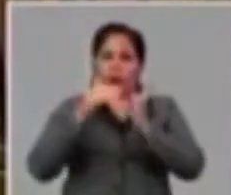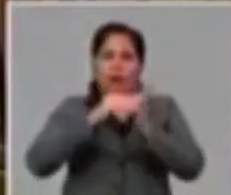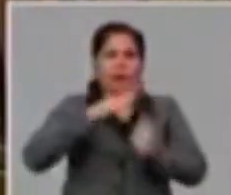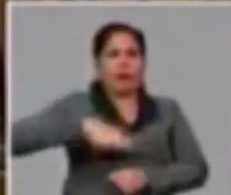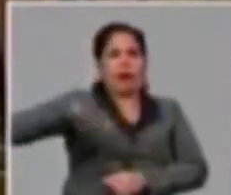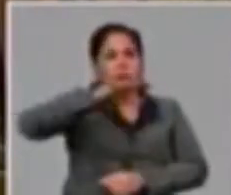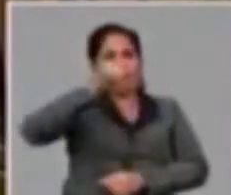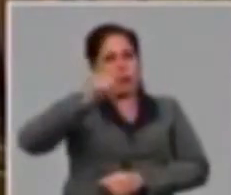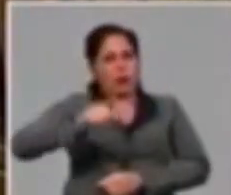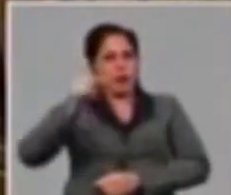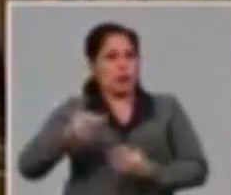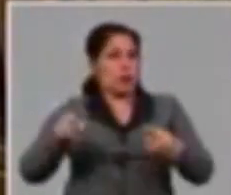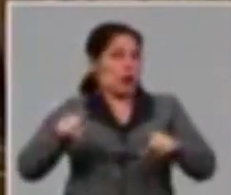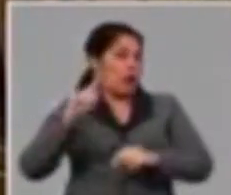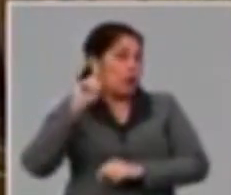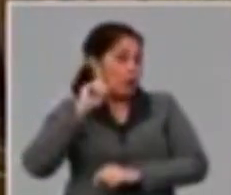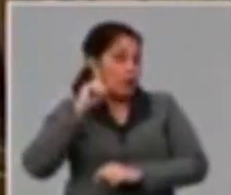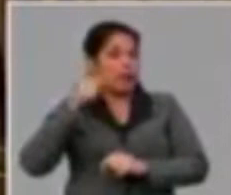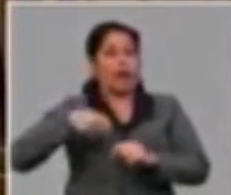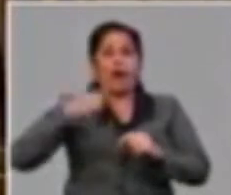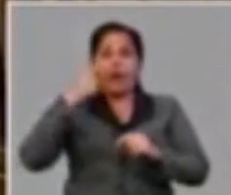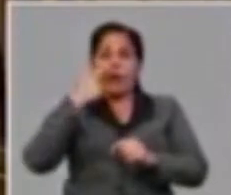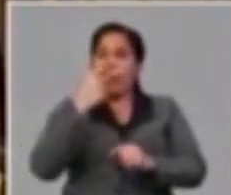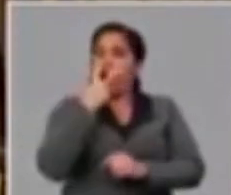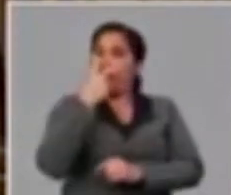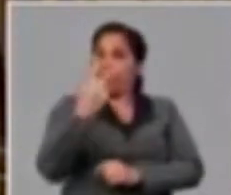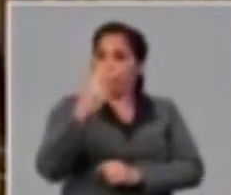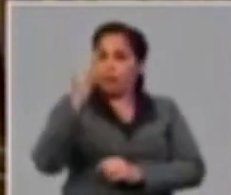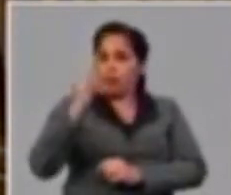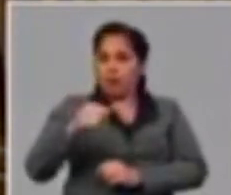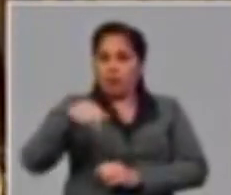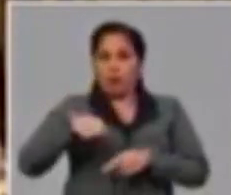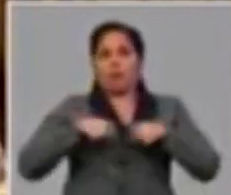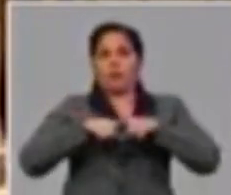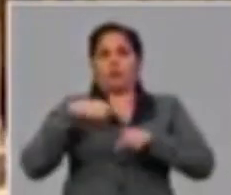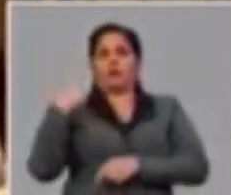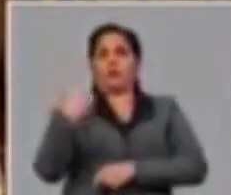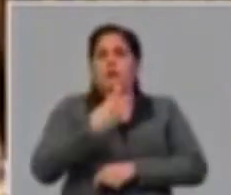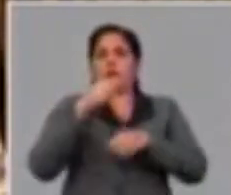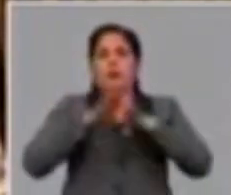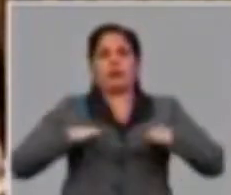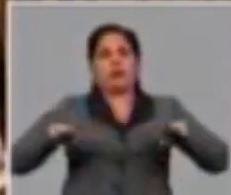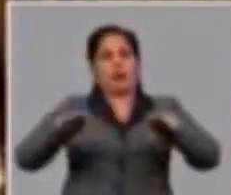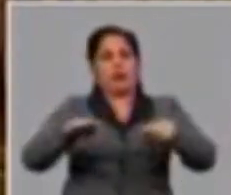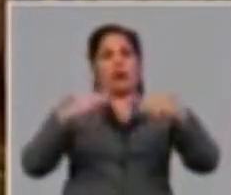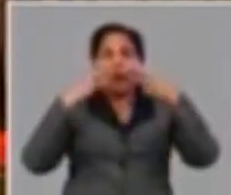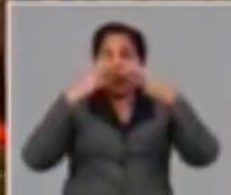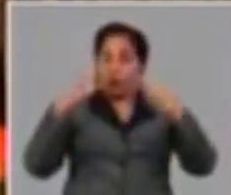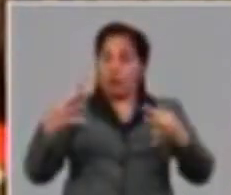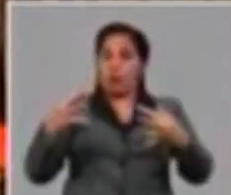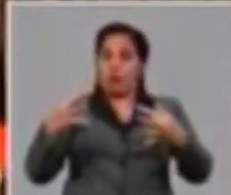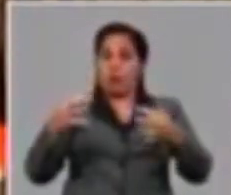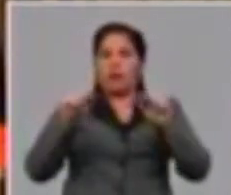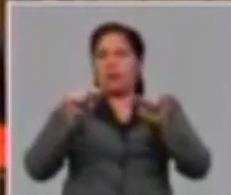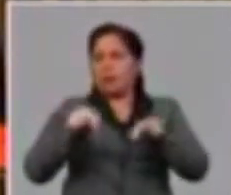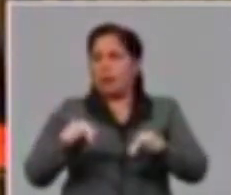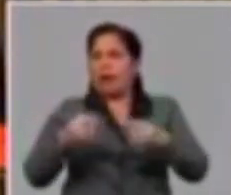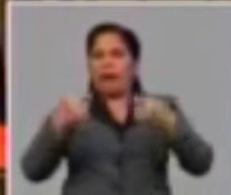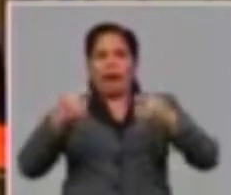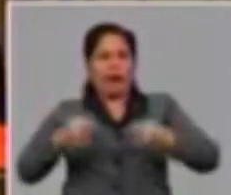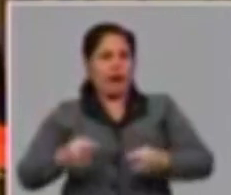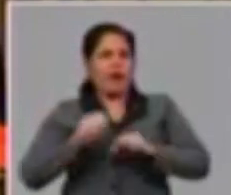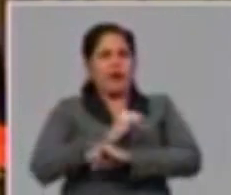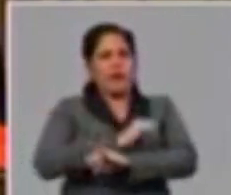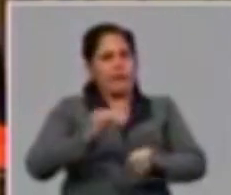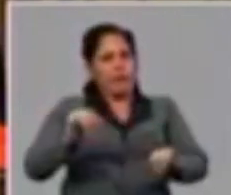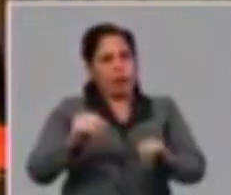todos los radiodientes y televidentes que nos acompañan. Yo creo que es un espacio importante para destacar y